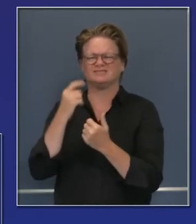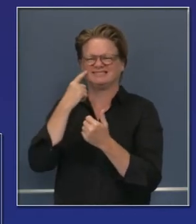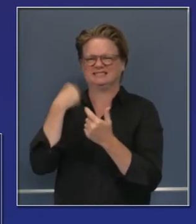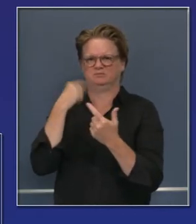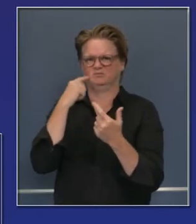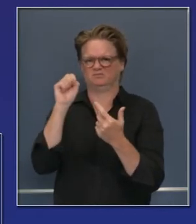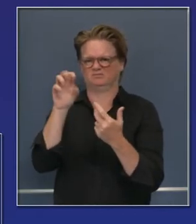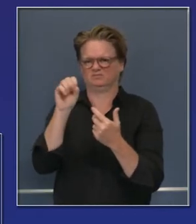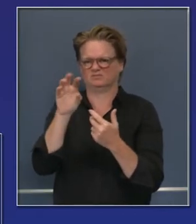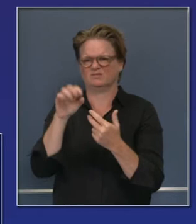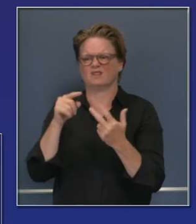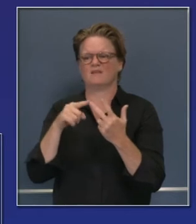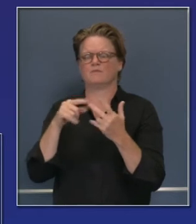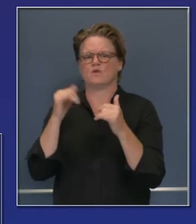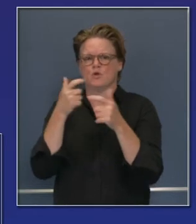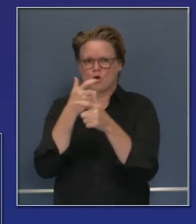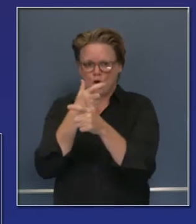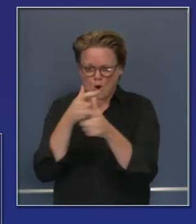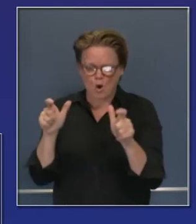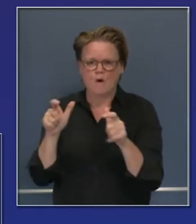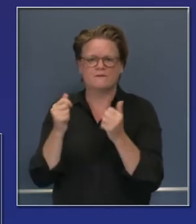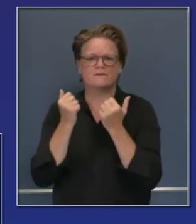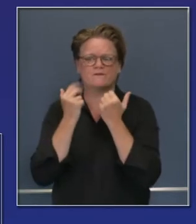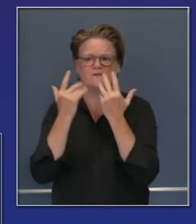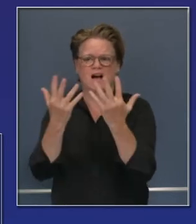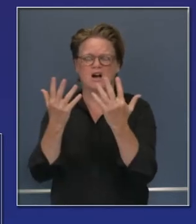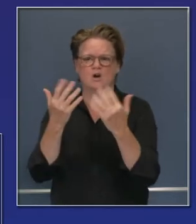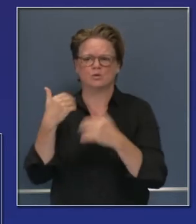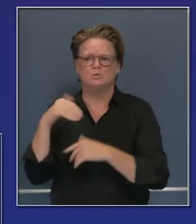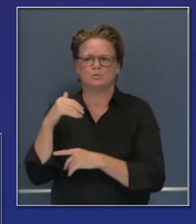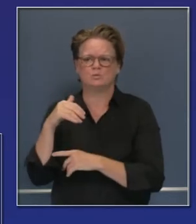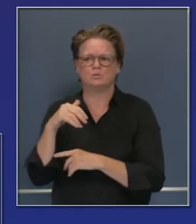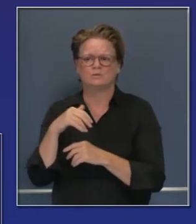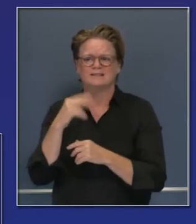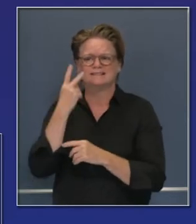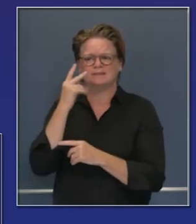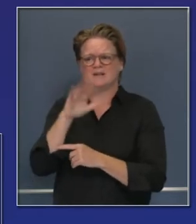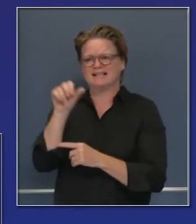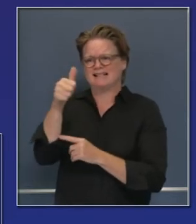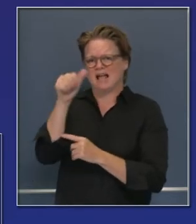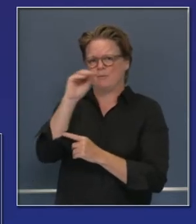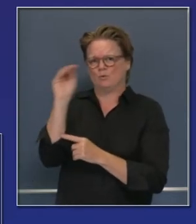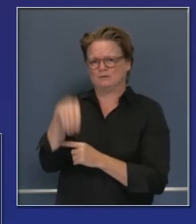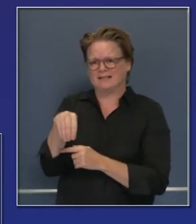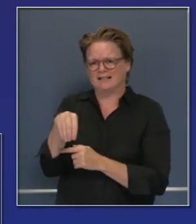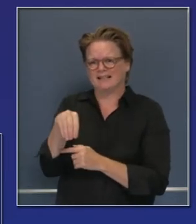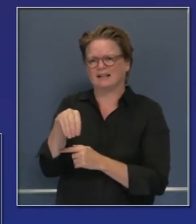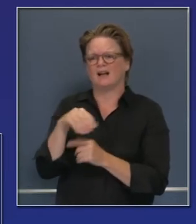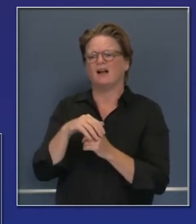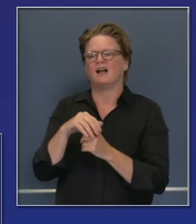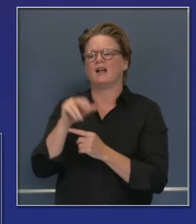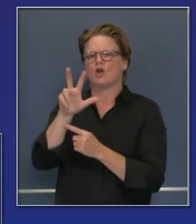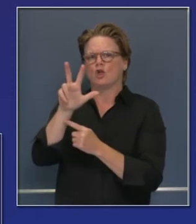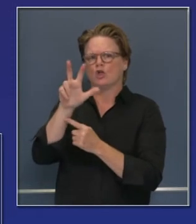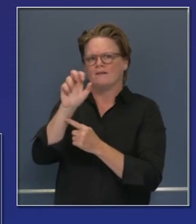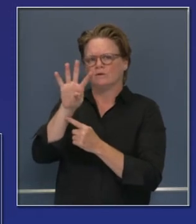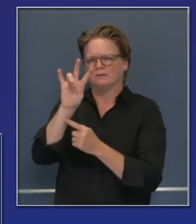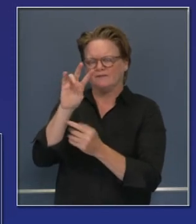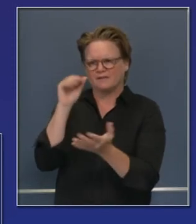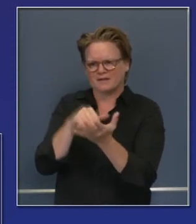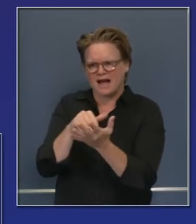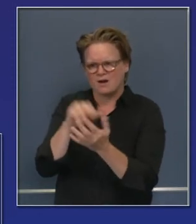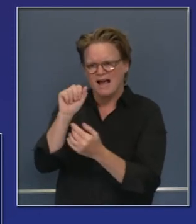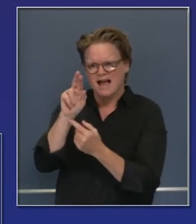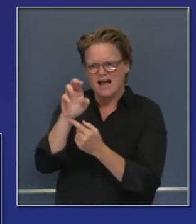incendios más grandes en la historia. El lunes, el 10% contenido, 347,000 acres incendiados. Hoy en día, se contuvo